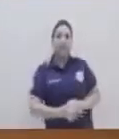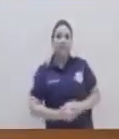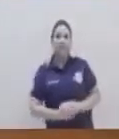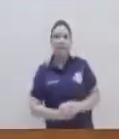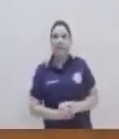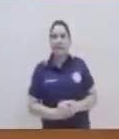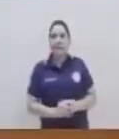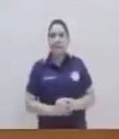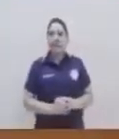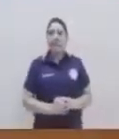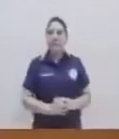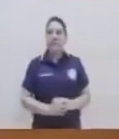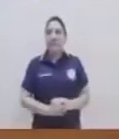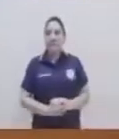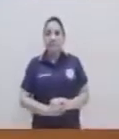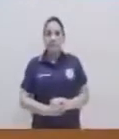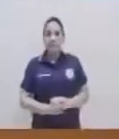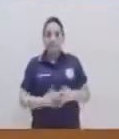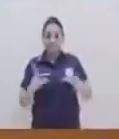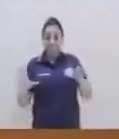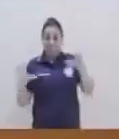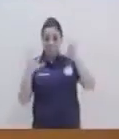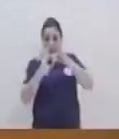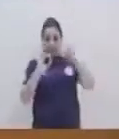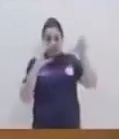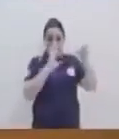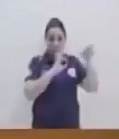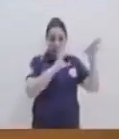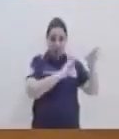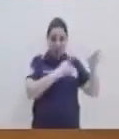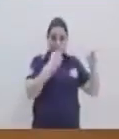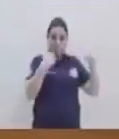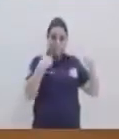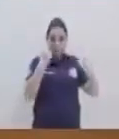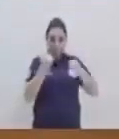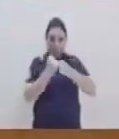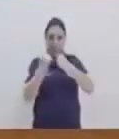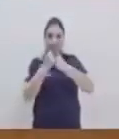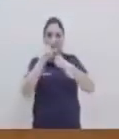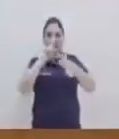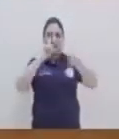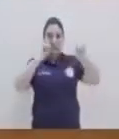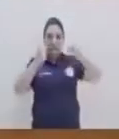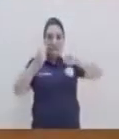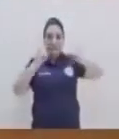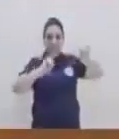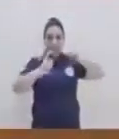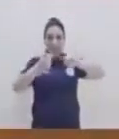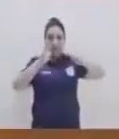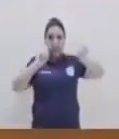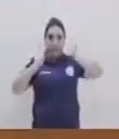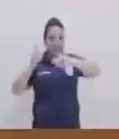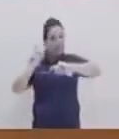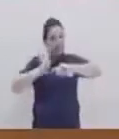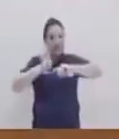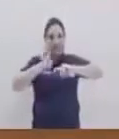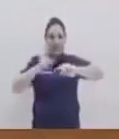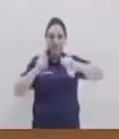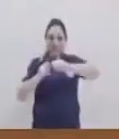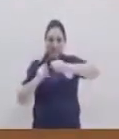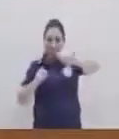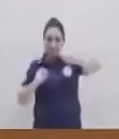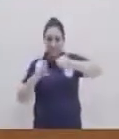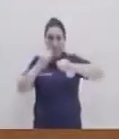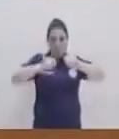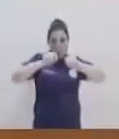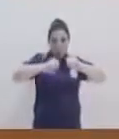Y vamos a ir utilizando nuestro punto de apoyo. Y vamos a ir cambiando nosotros, pero siempre tiene que pasar nuestro